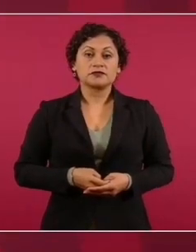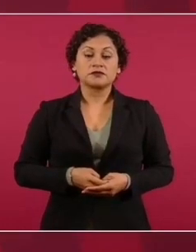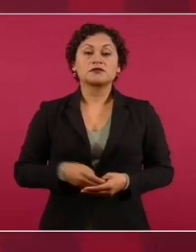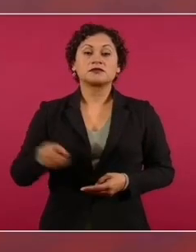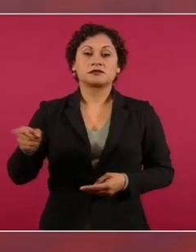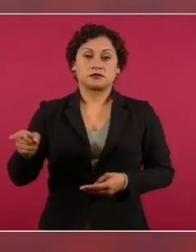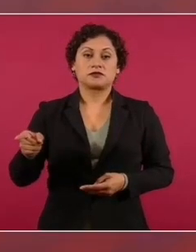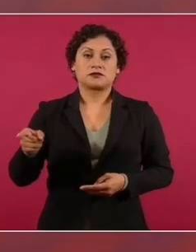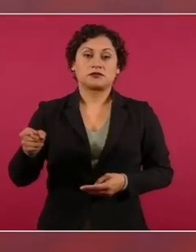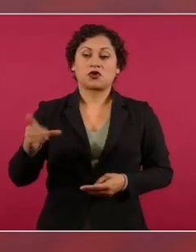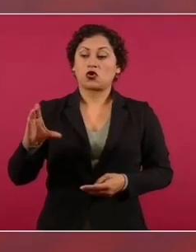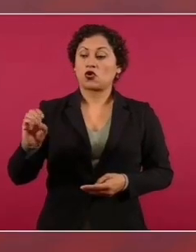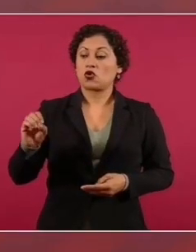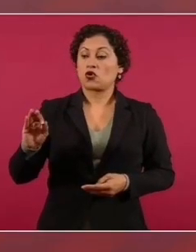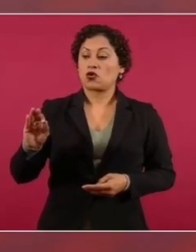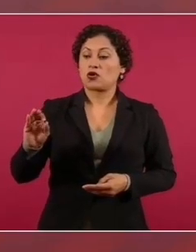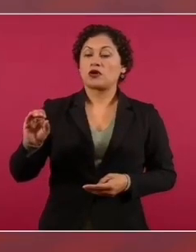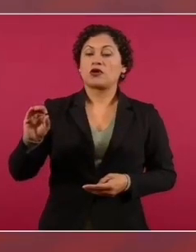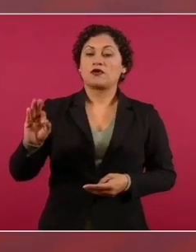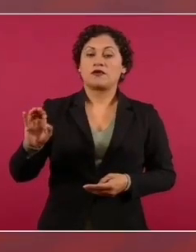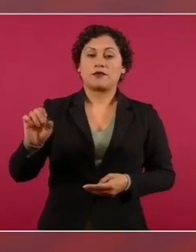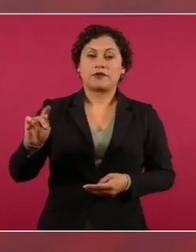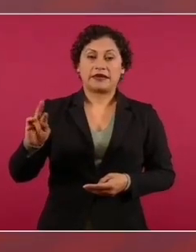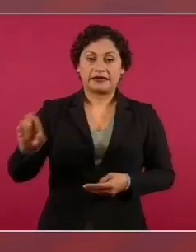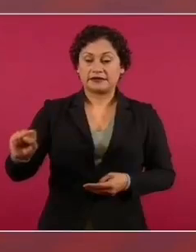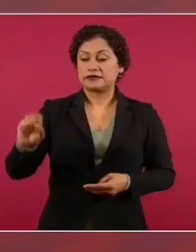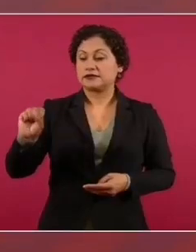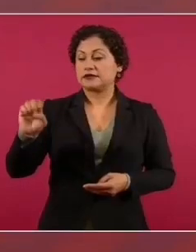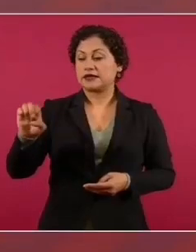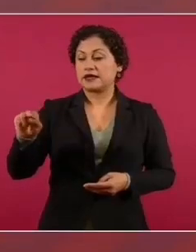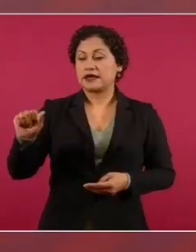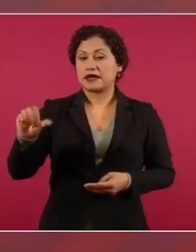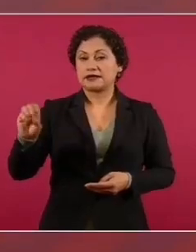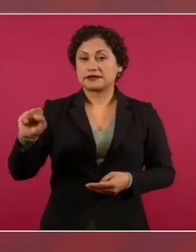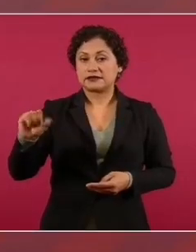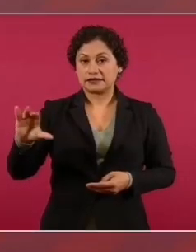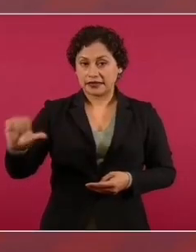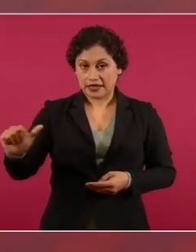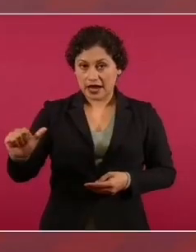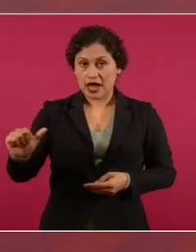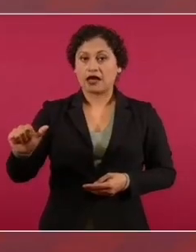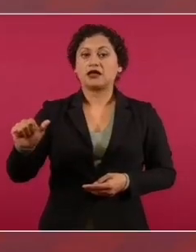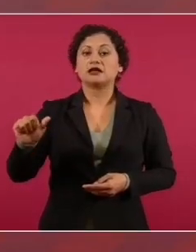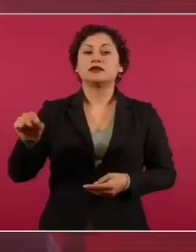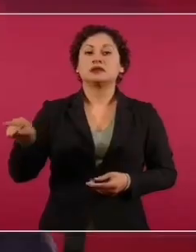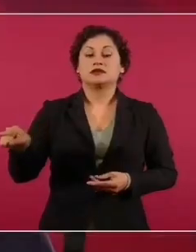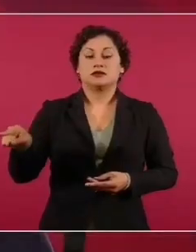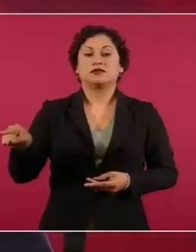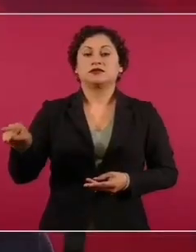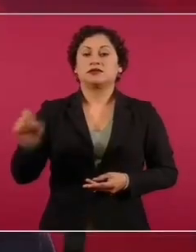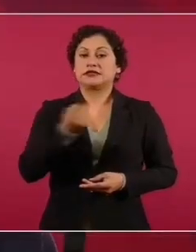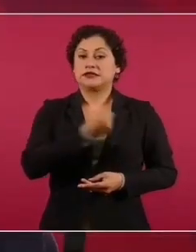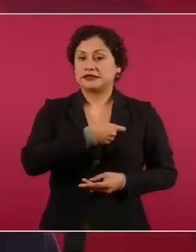de Cenacica, de salud.